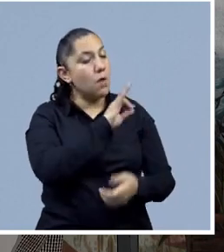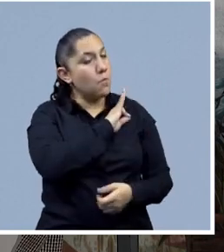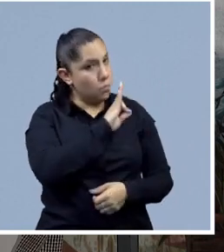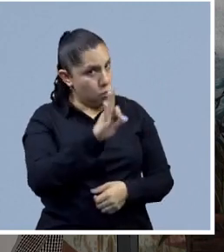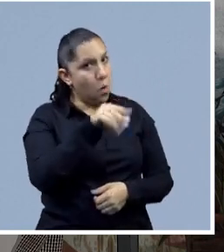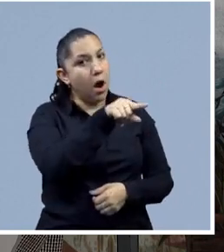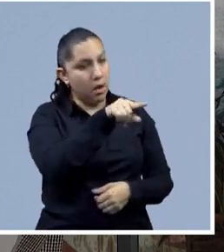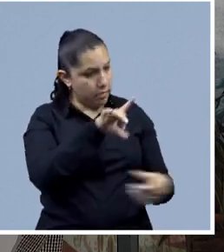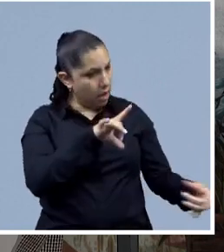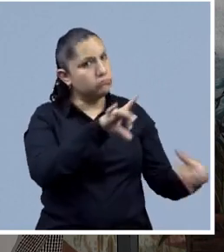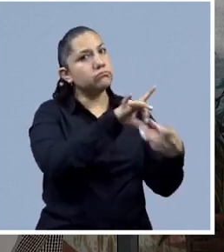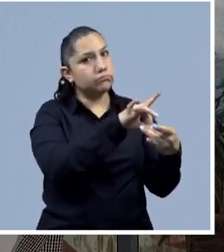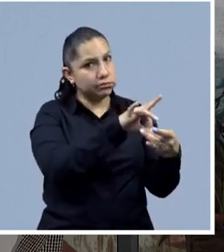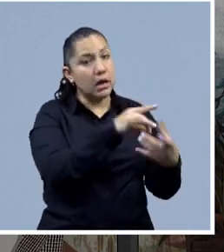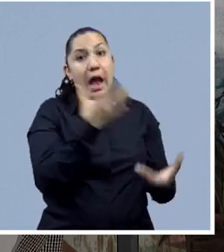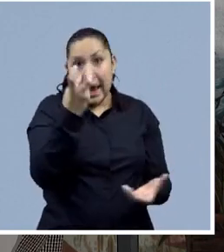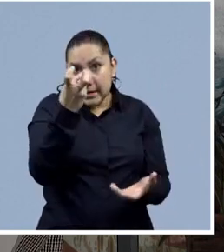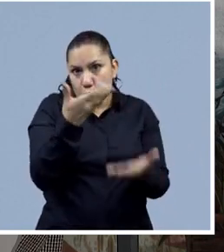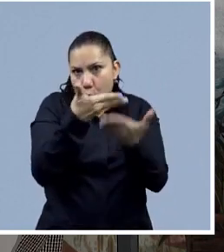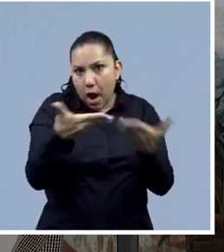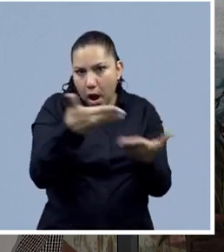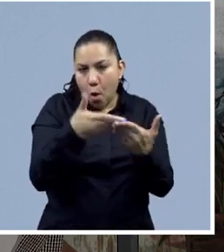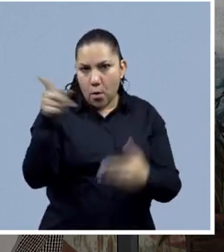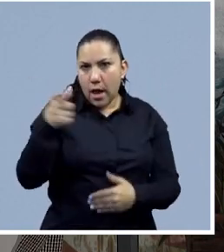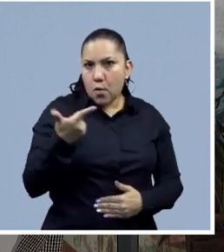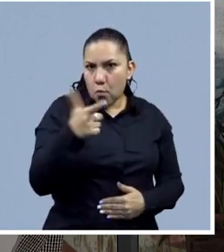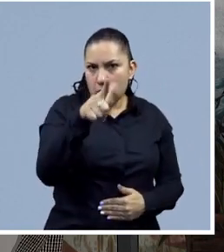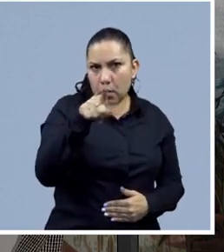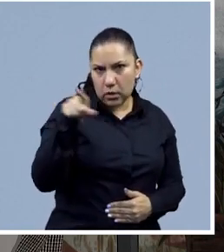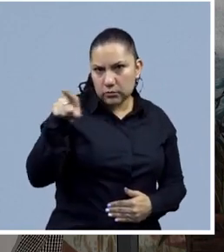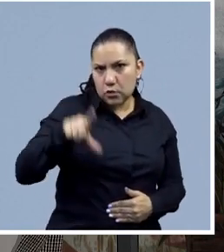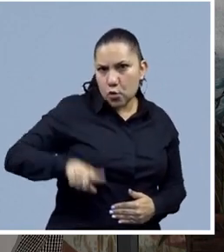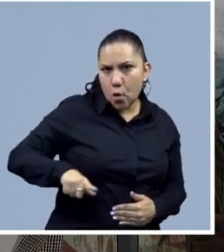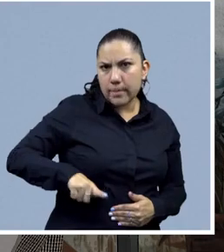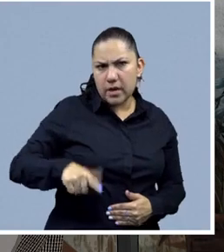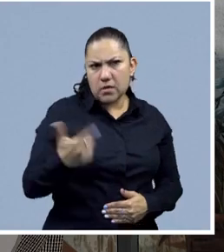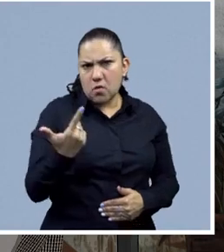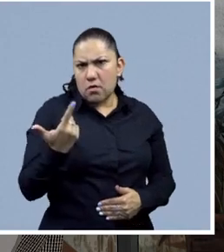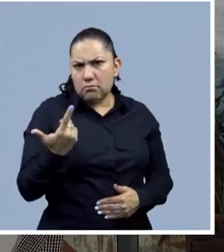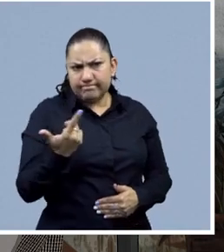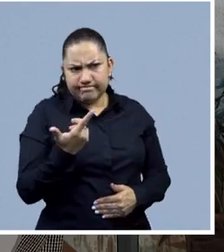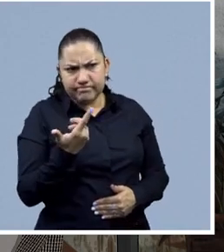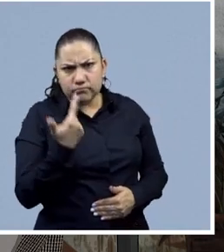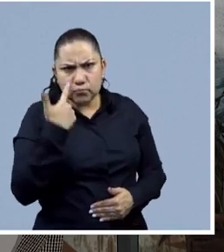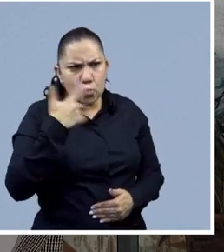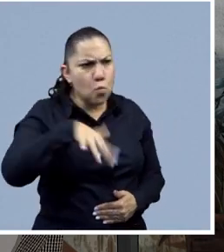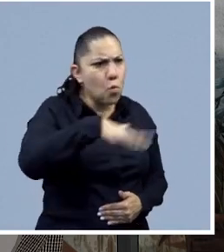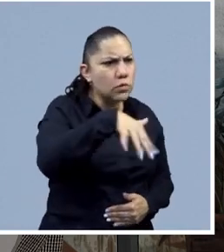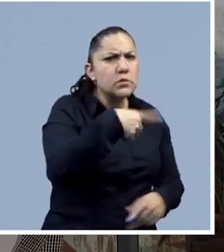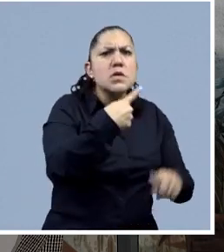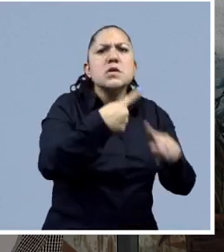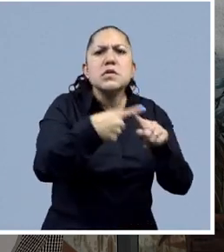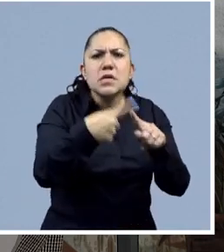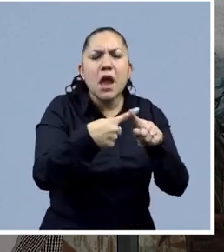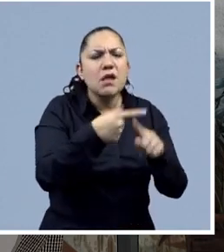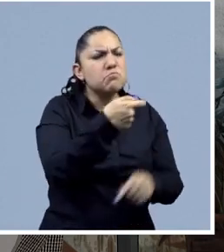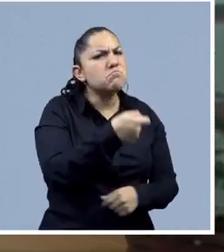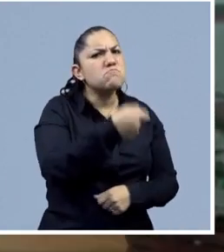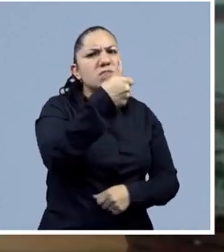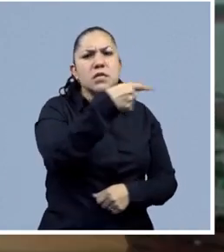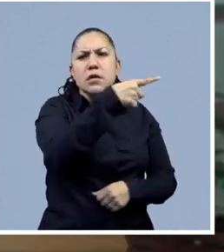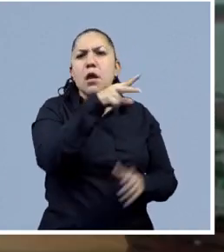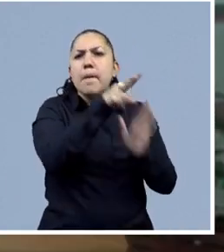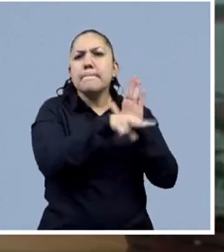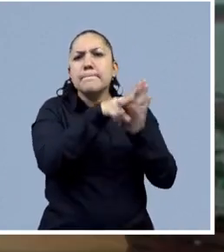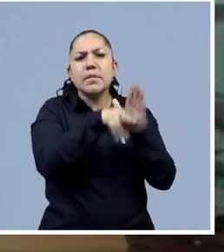Guanajuato ya está buscando quién fue la persona que hizo la divulgación del video, pero pues ahí vamos a darnos